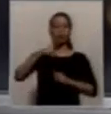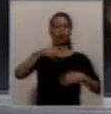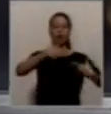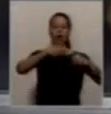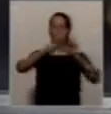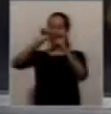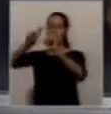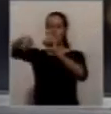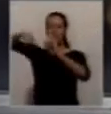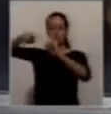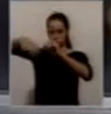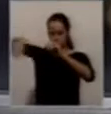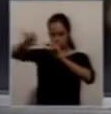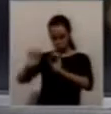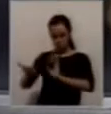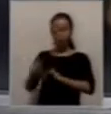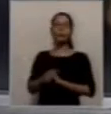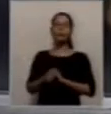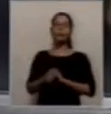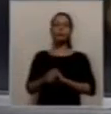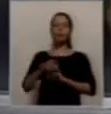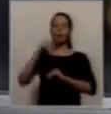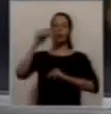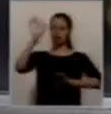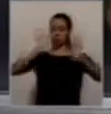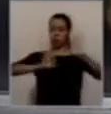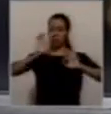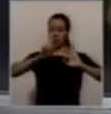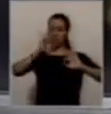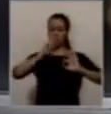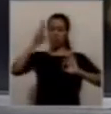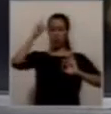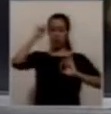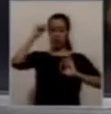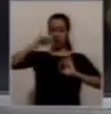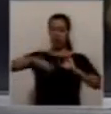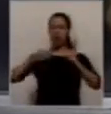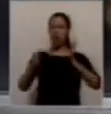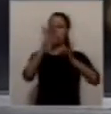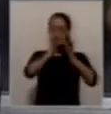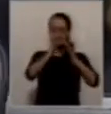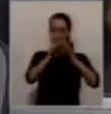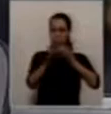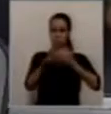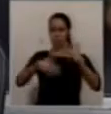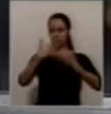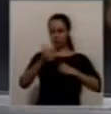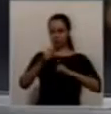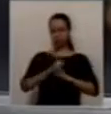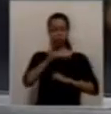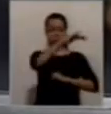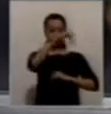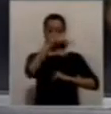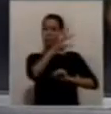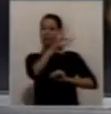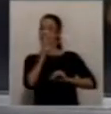trasladado del decapital, este proyecto del 2010, que ya lo veíamos hace varios años, toma fuerza de vuelta. Así que yo he traído al coordinador de nuestros